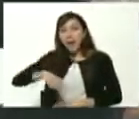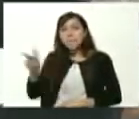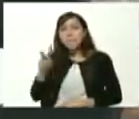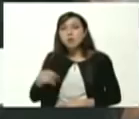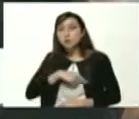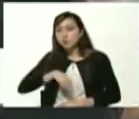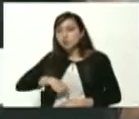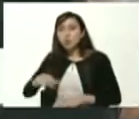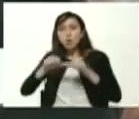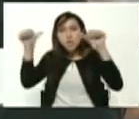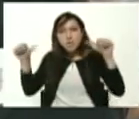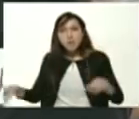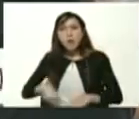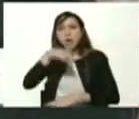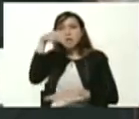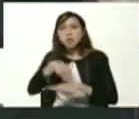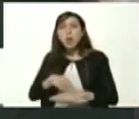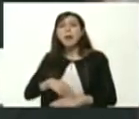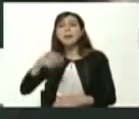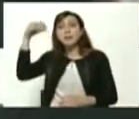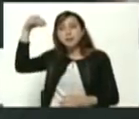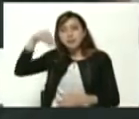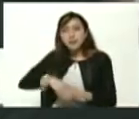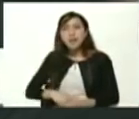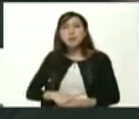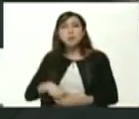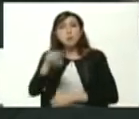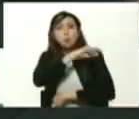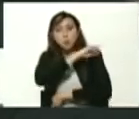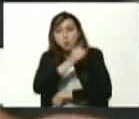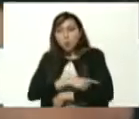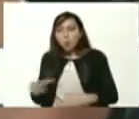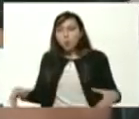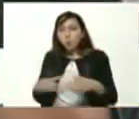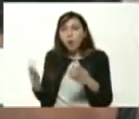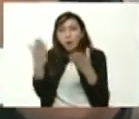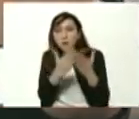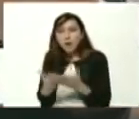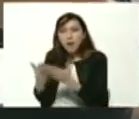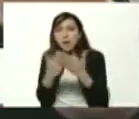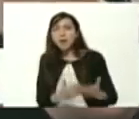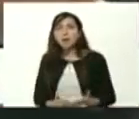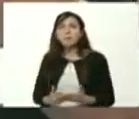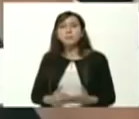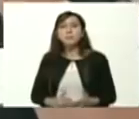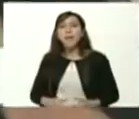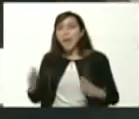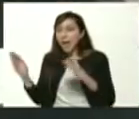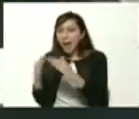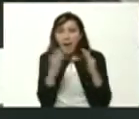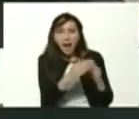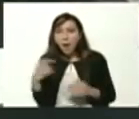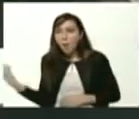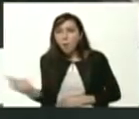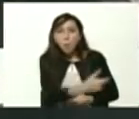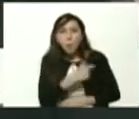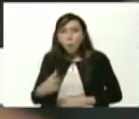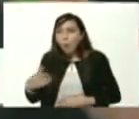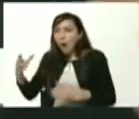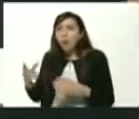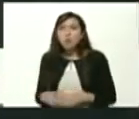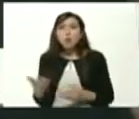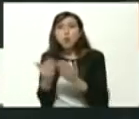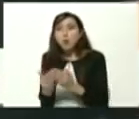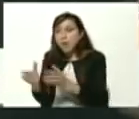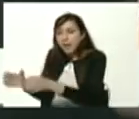estamos en un sistema nacional de ingresos donde las fuerzas estudiantiles están presidentes casa a casa buscando a los estudiantes